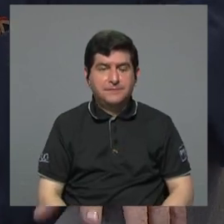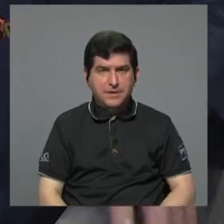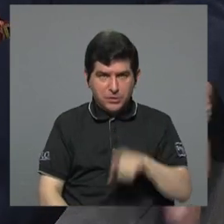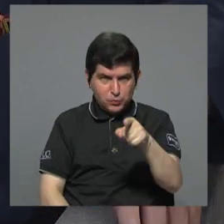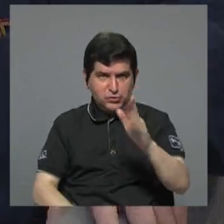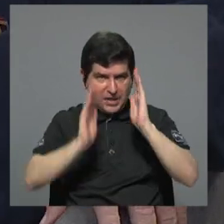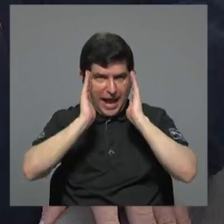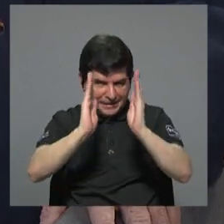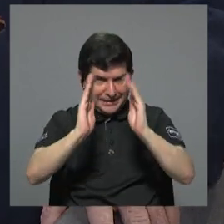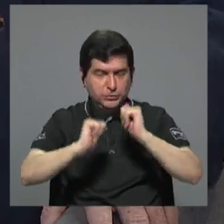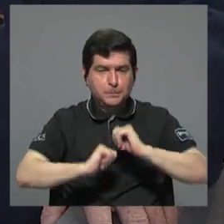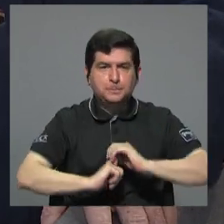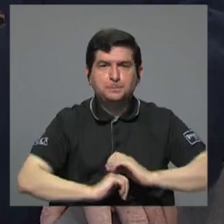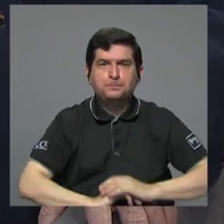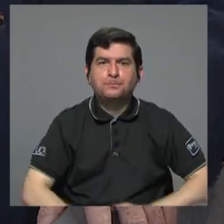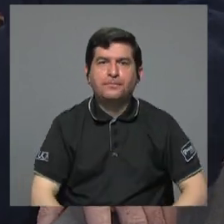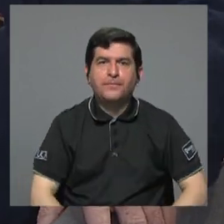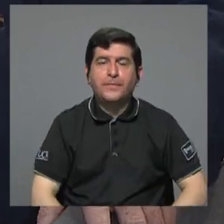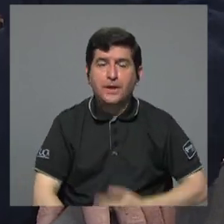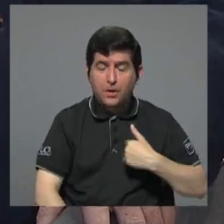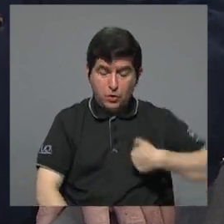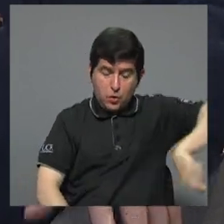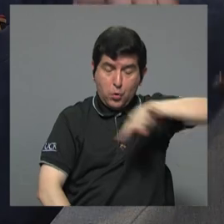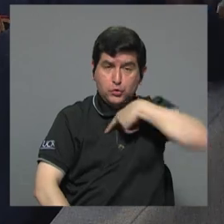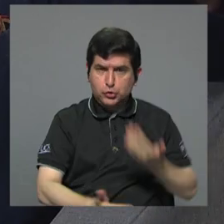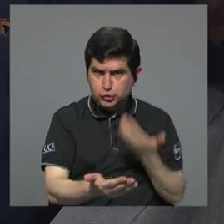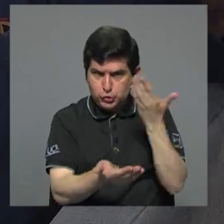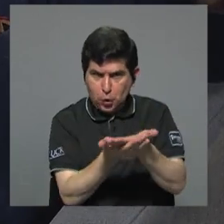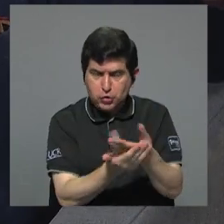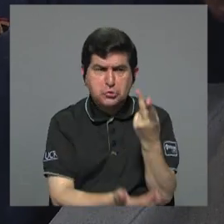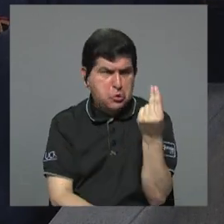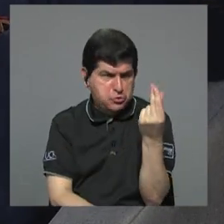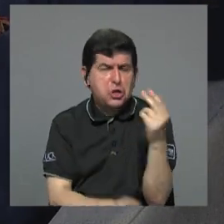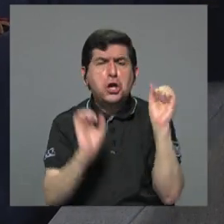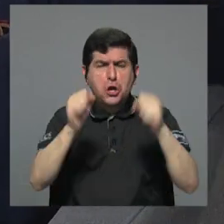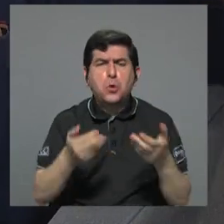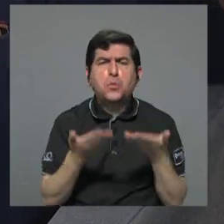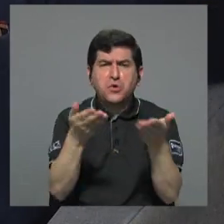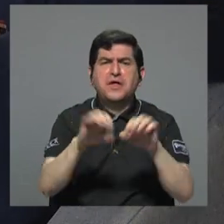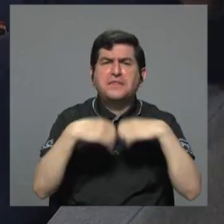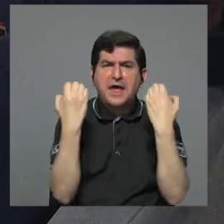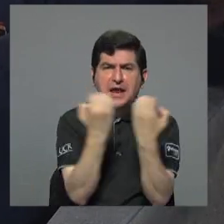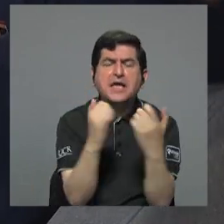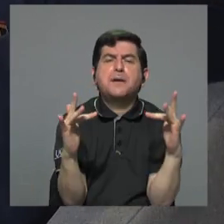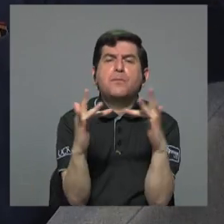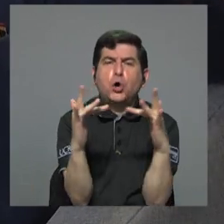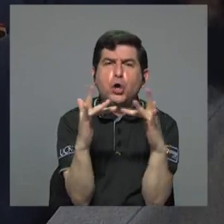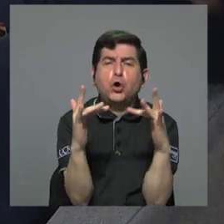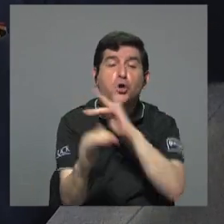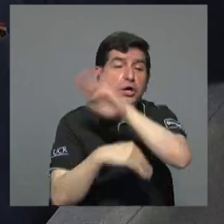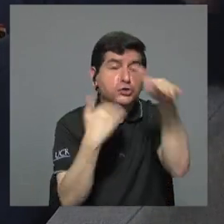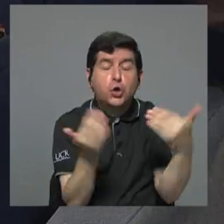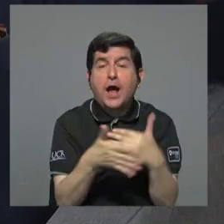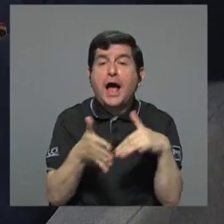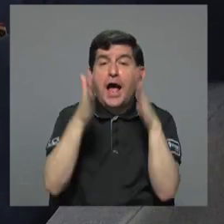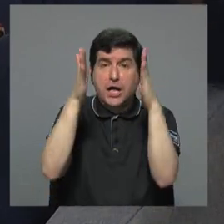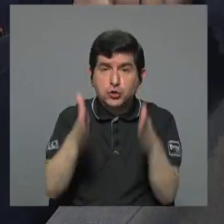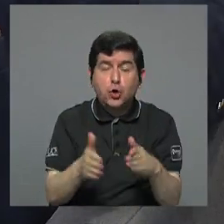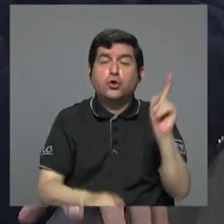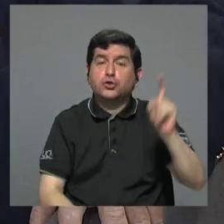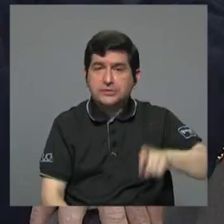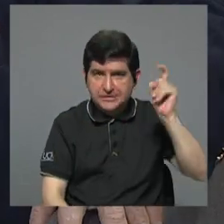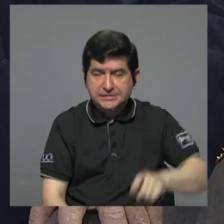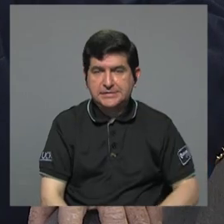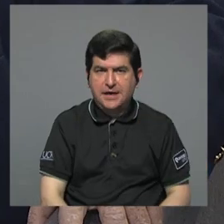de la silla nosotros planteamos que hay plata para darle el equipo y la conectividad a todos los estudiantes que la